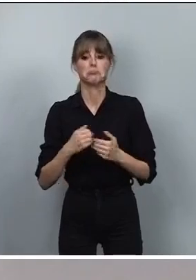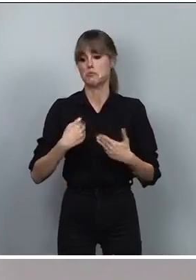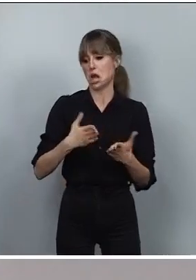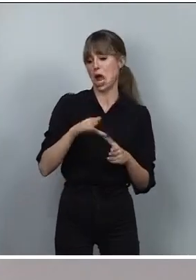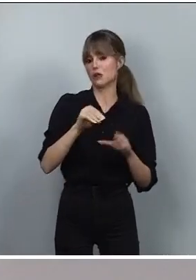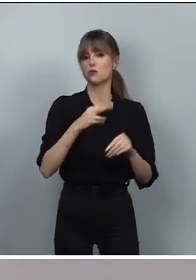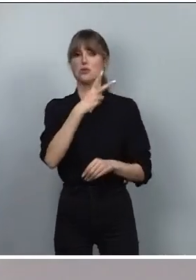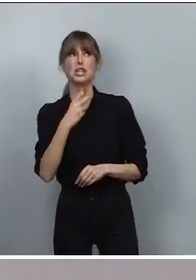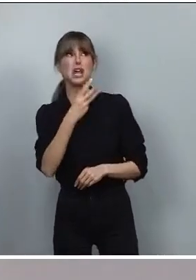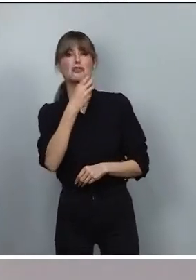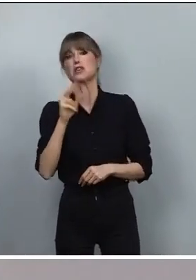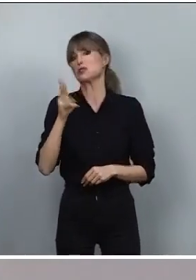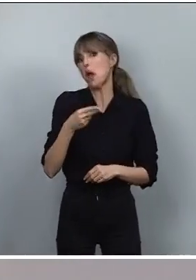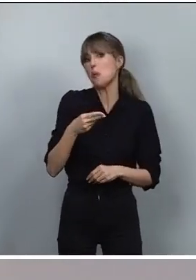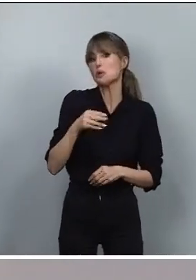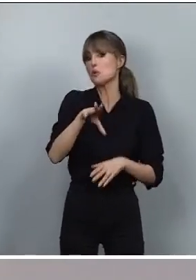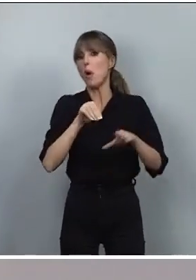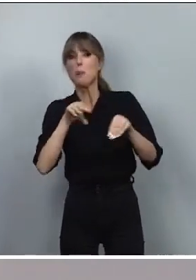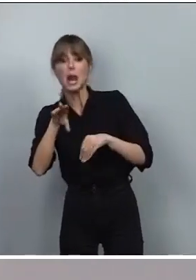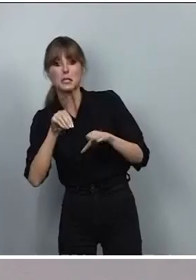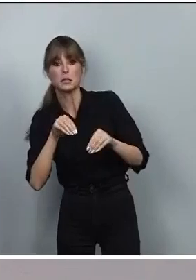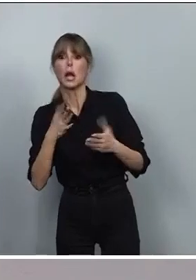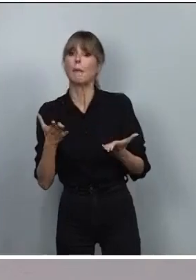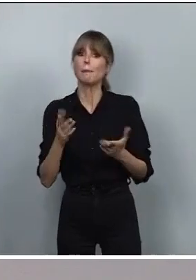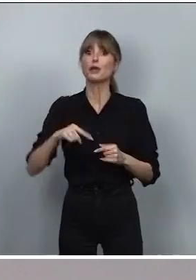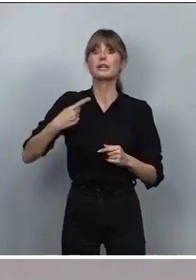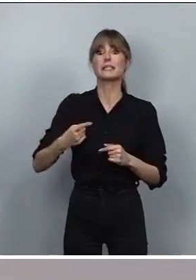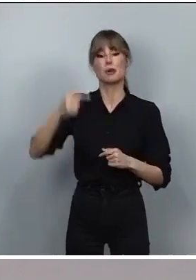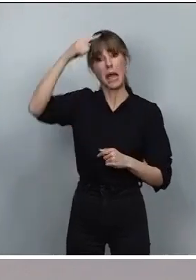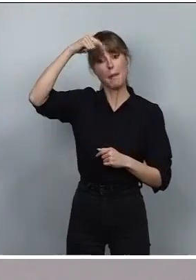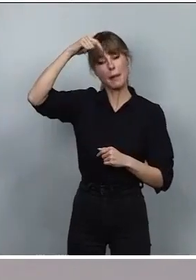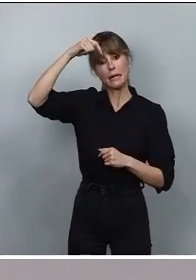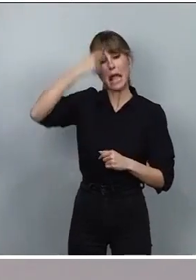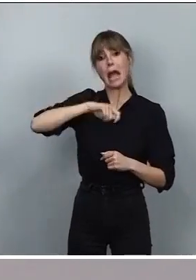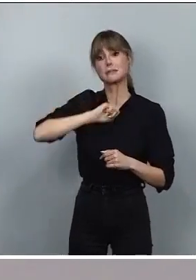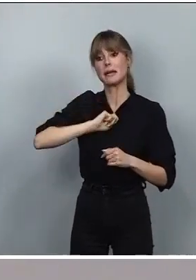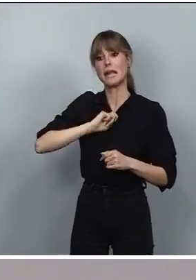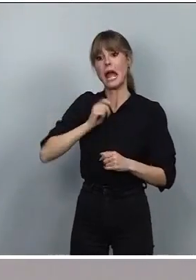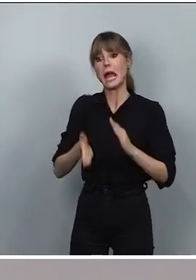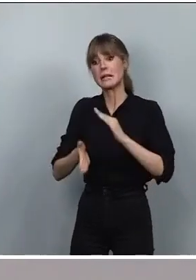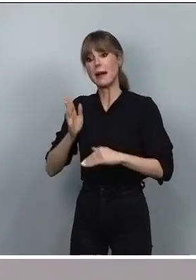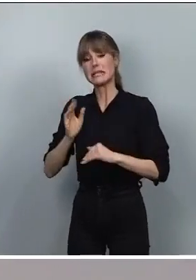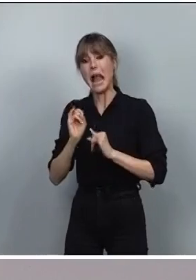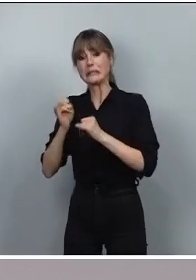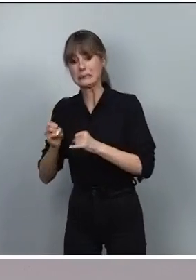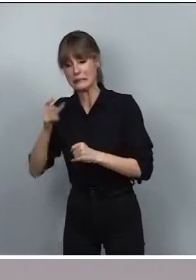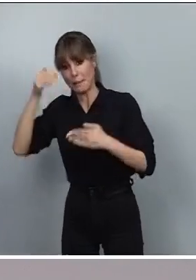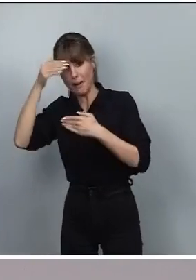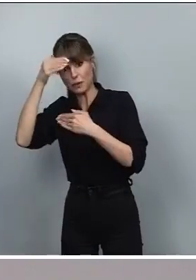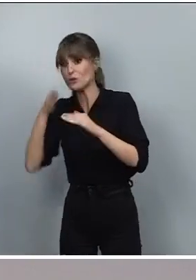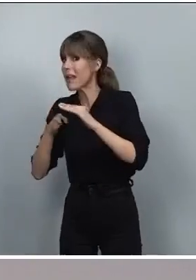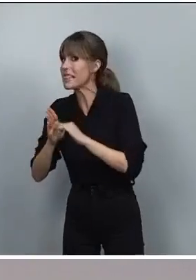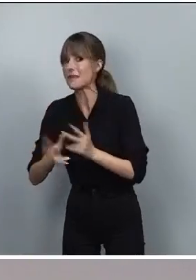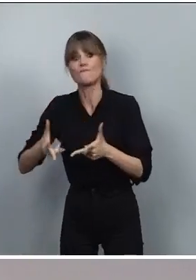200 euros, 300 euros en compra, lo puede traer. Pero cuando sale uno de Melilla, España, para Marruecos, la autoridad de Marruecos no te deja